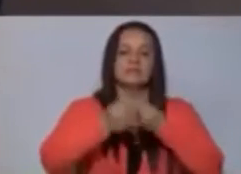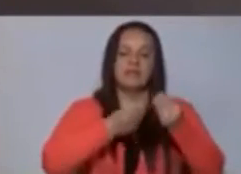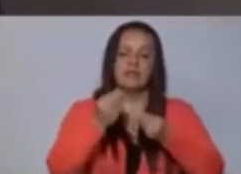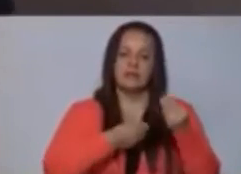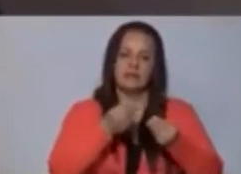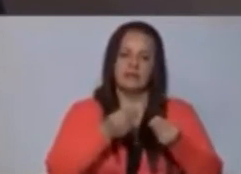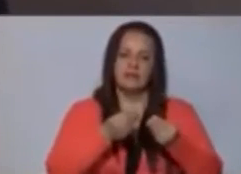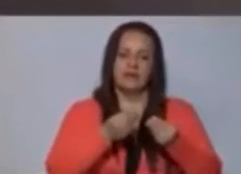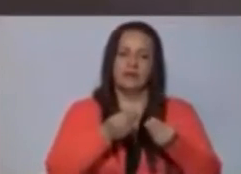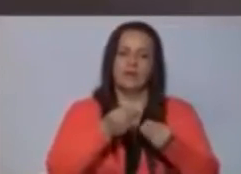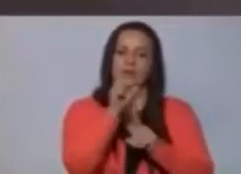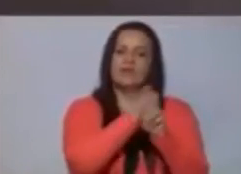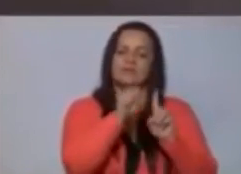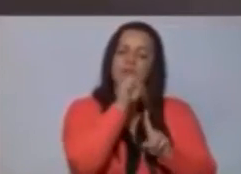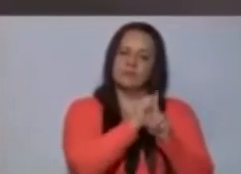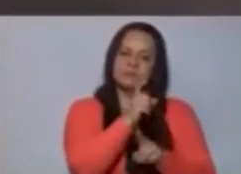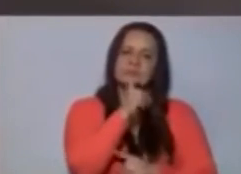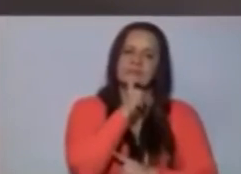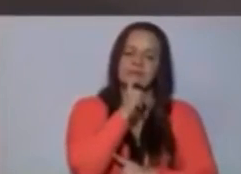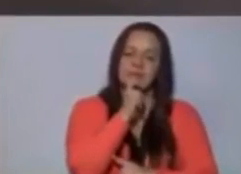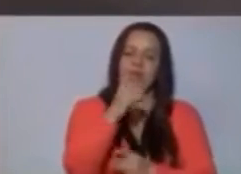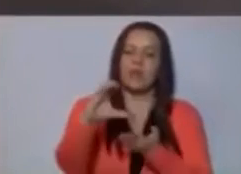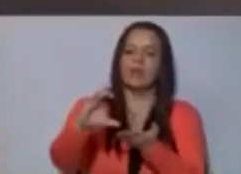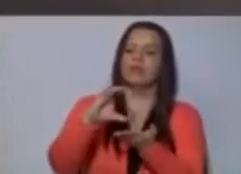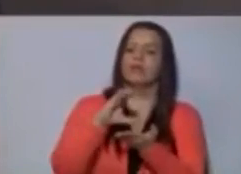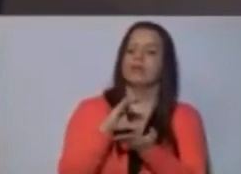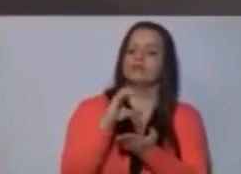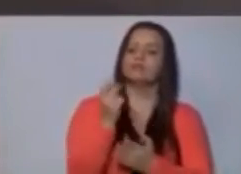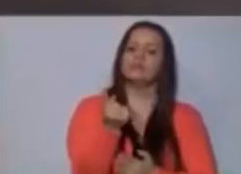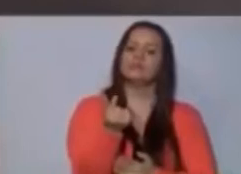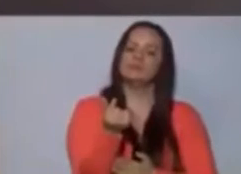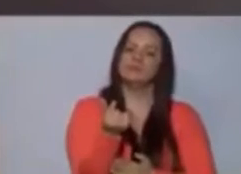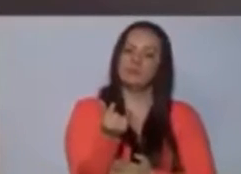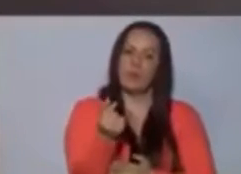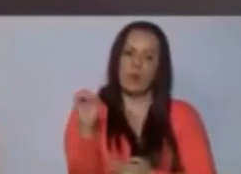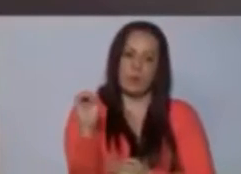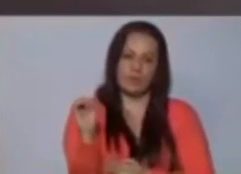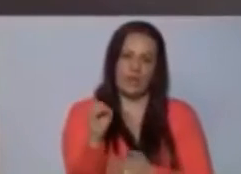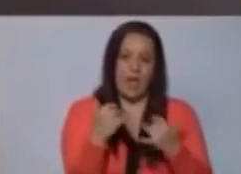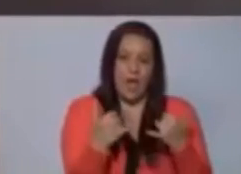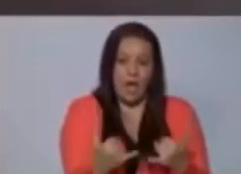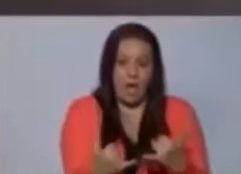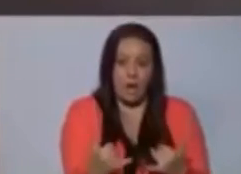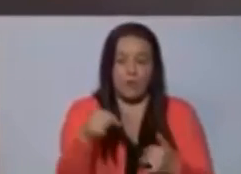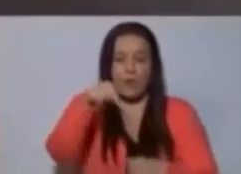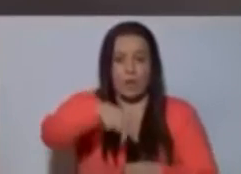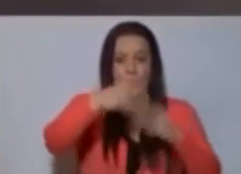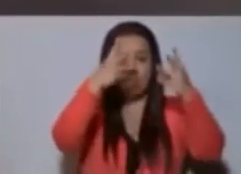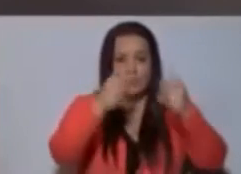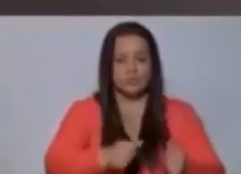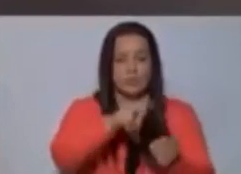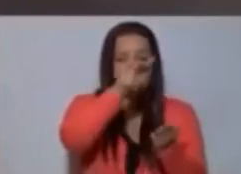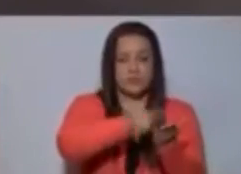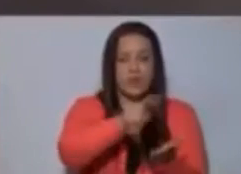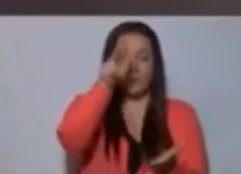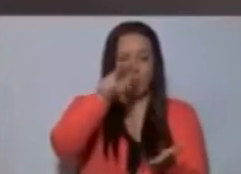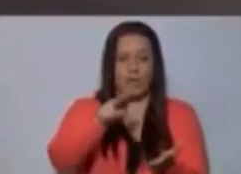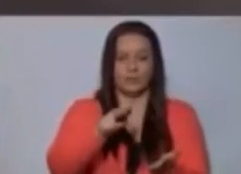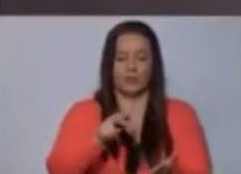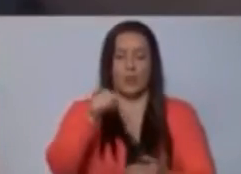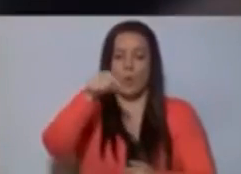los ingresos ordinarios. Entonces, con un hueco en los ingresos ordinarios, hoy nosotros estamos aprobando un presupuesto extraordinario